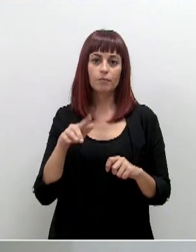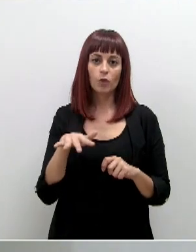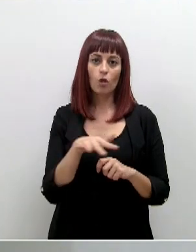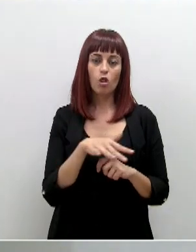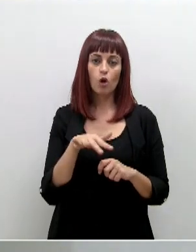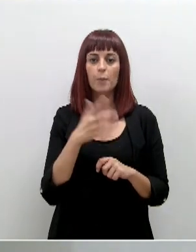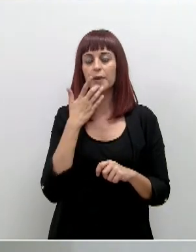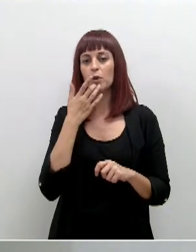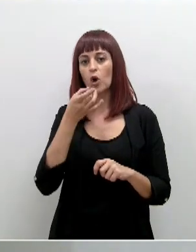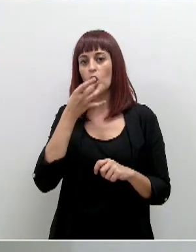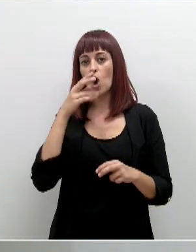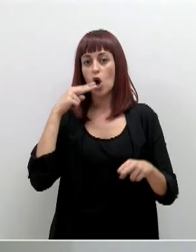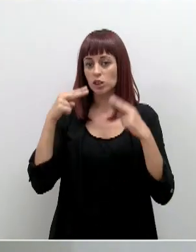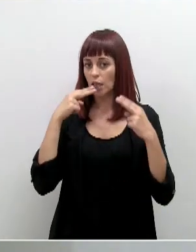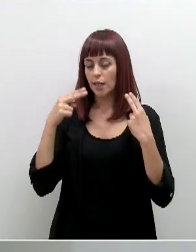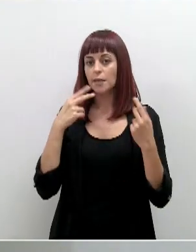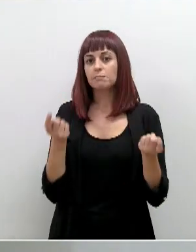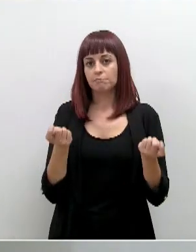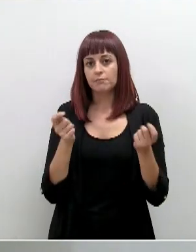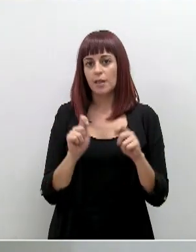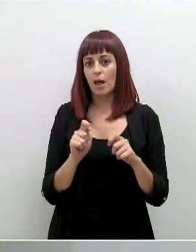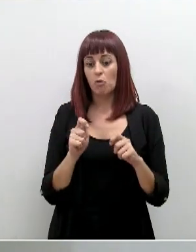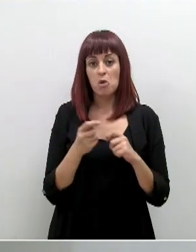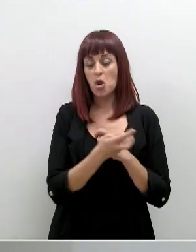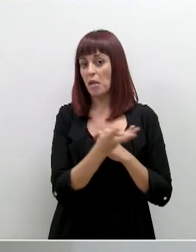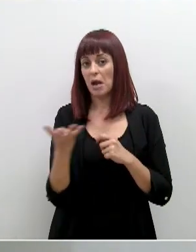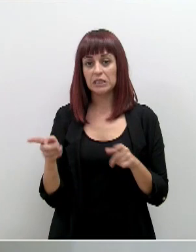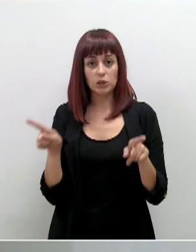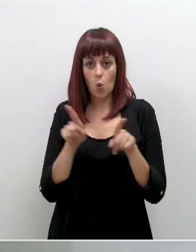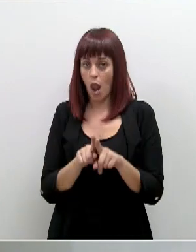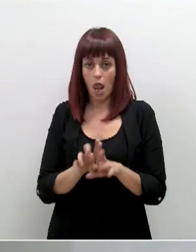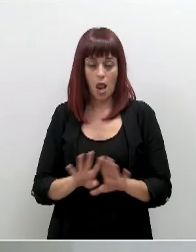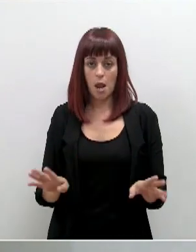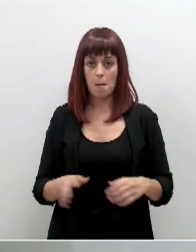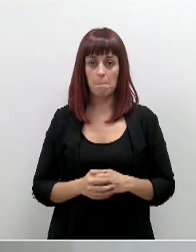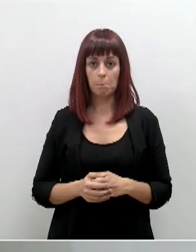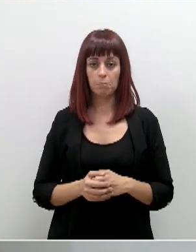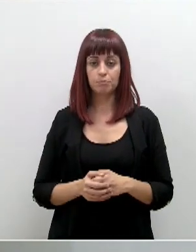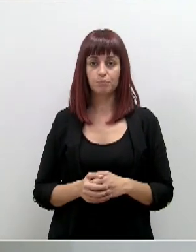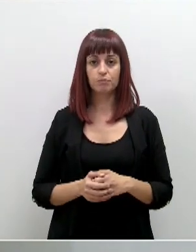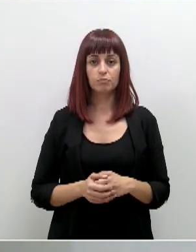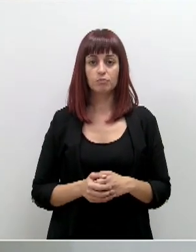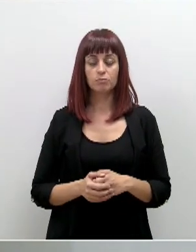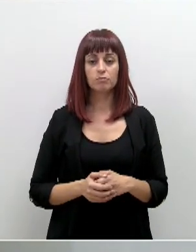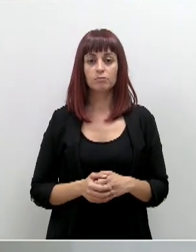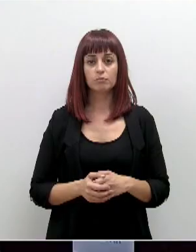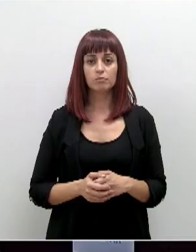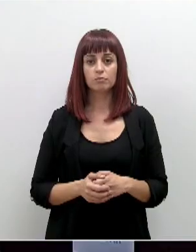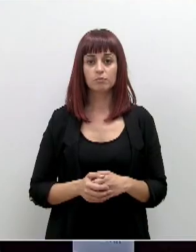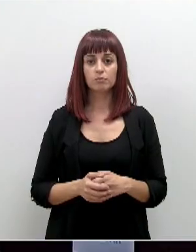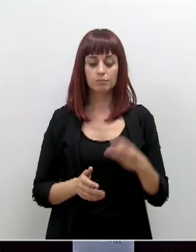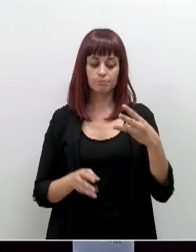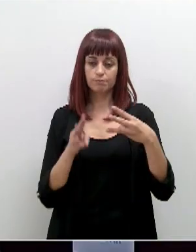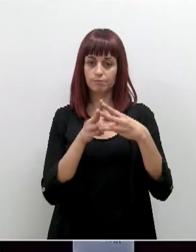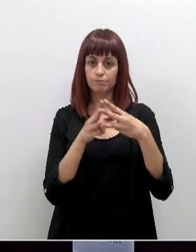hostelería, básicamente. Lo demás es como está para todo el resto del municipio. Básicamente afecta a eso exclusivamente. Y tres